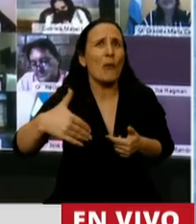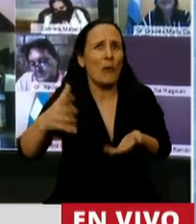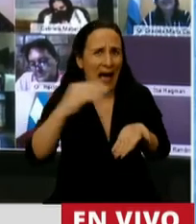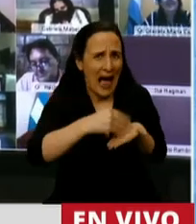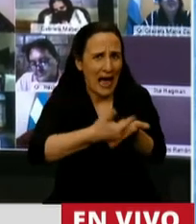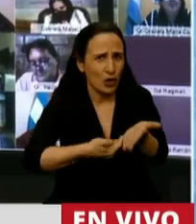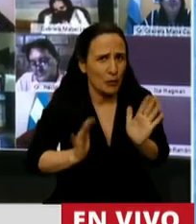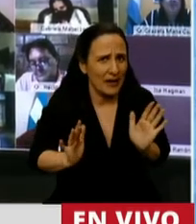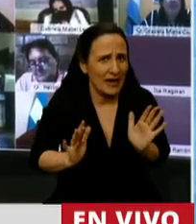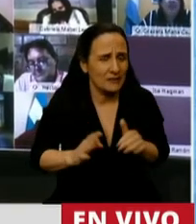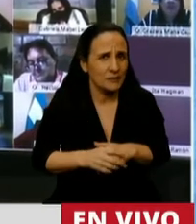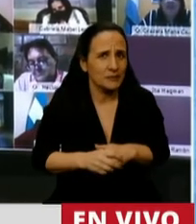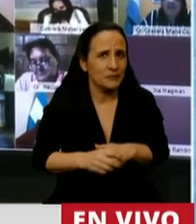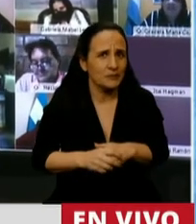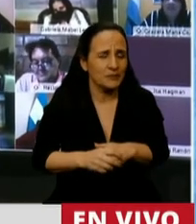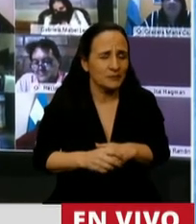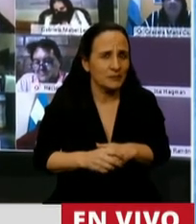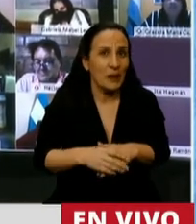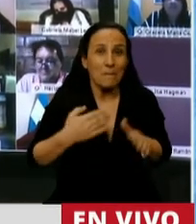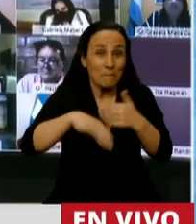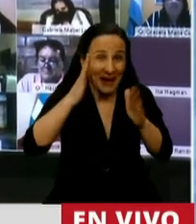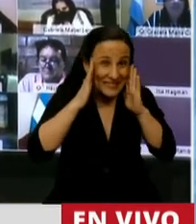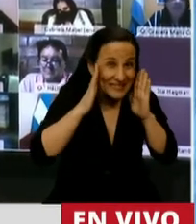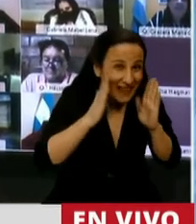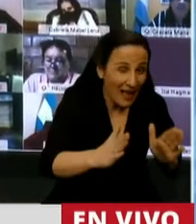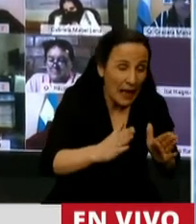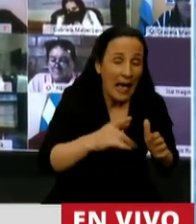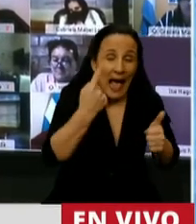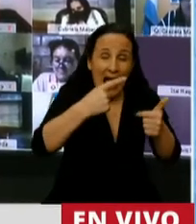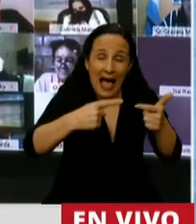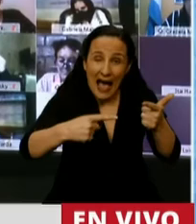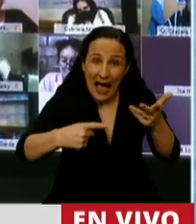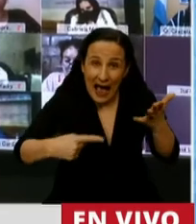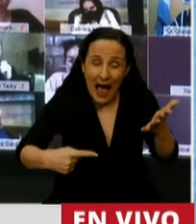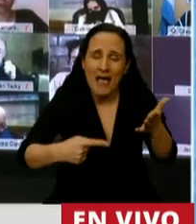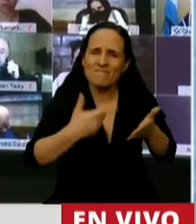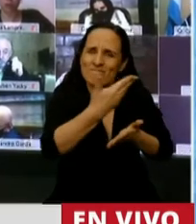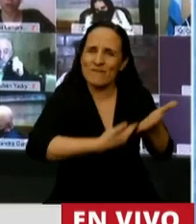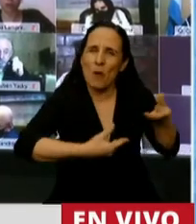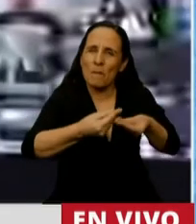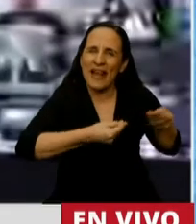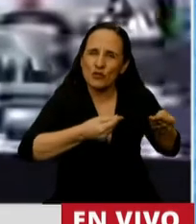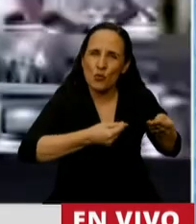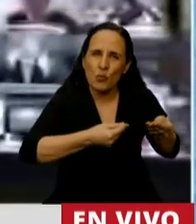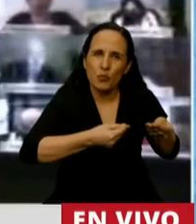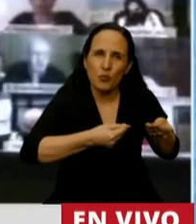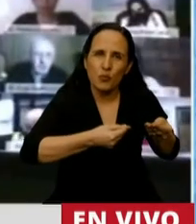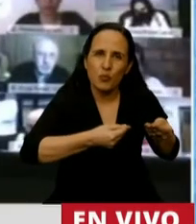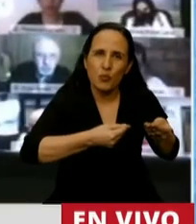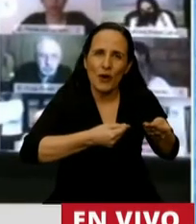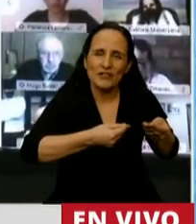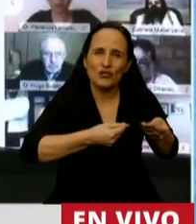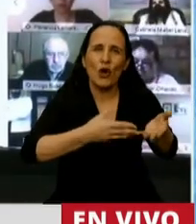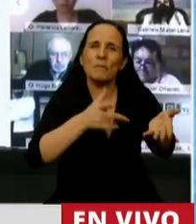Dependiendo de lo que pase finalmente con todas estas variables, que el presupuesto puede cambiar completamente, es como si tuvieran muchas hojas